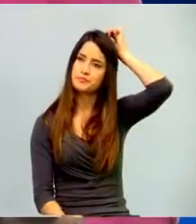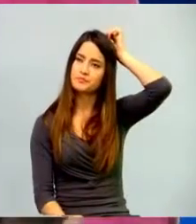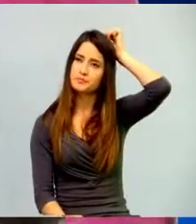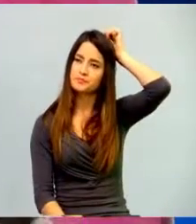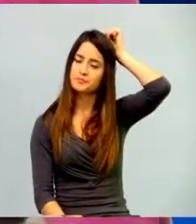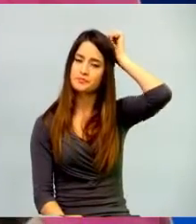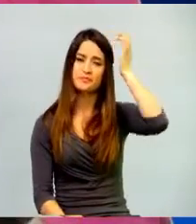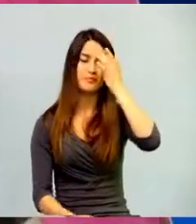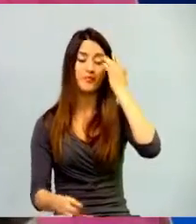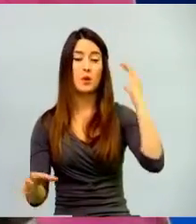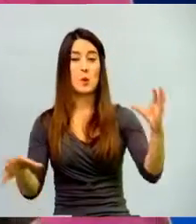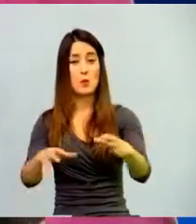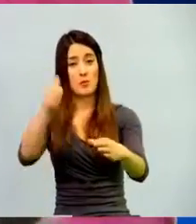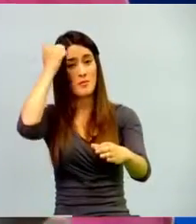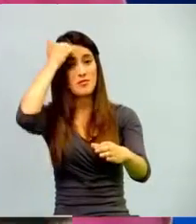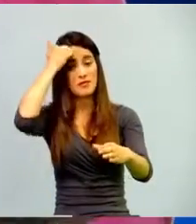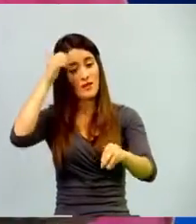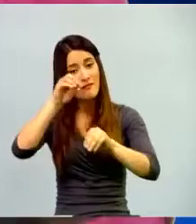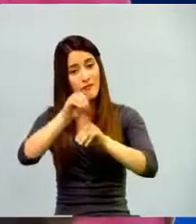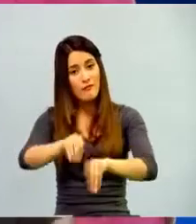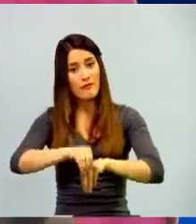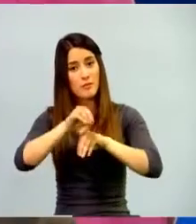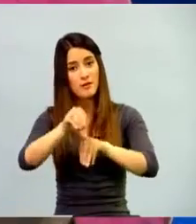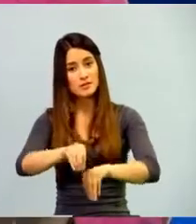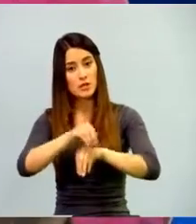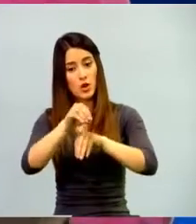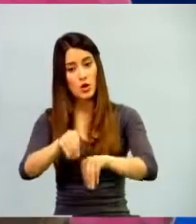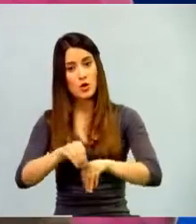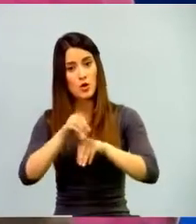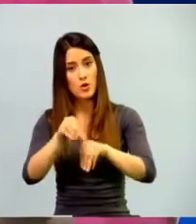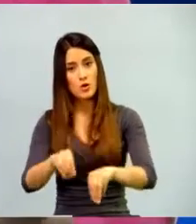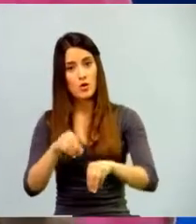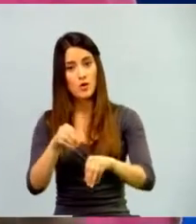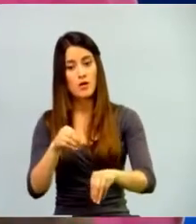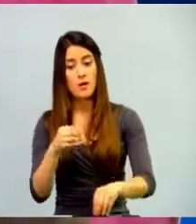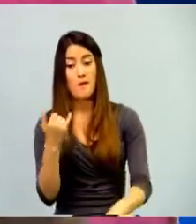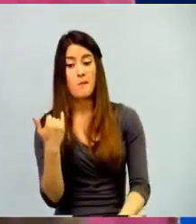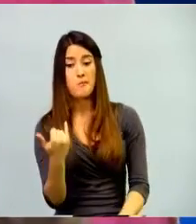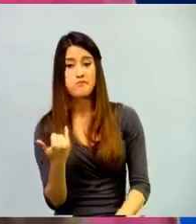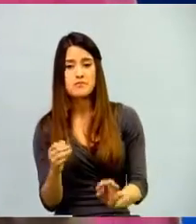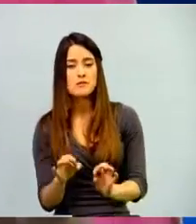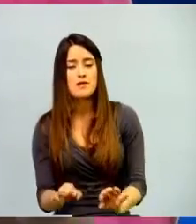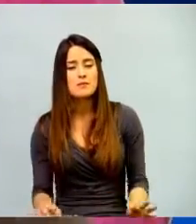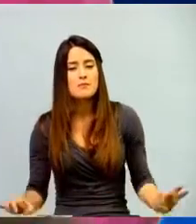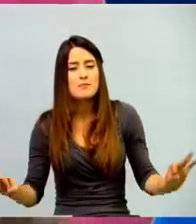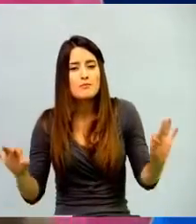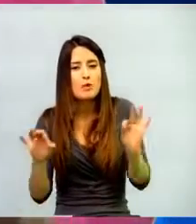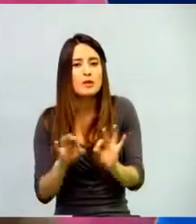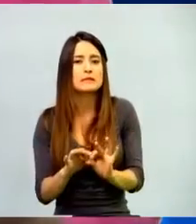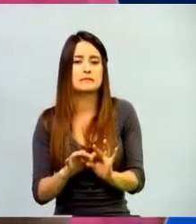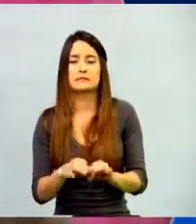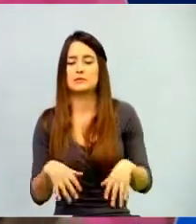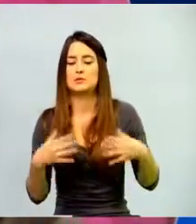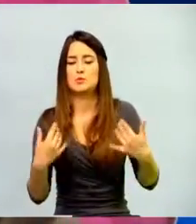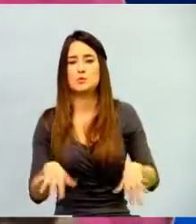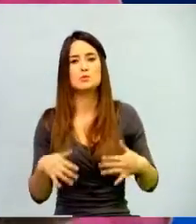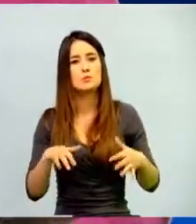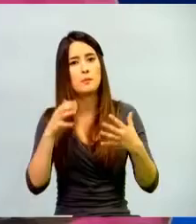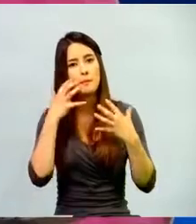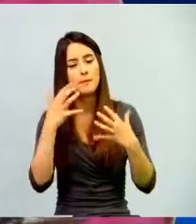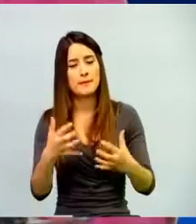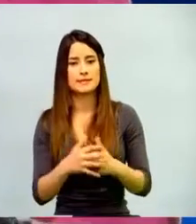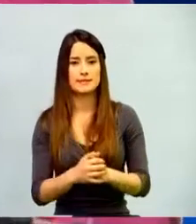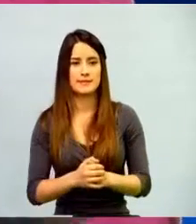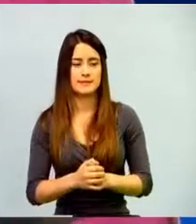formación docente hay un actor que es vital dentro del proceso. Y ahí vamos a hablar de una figura